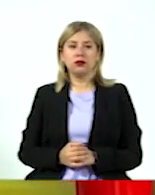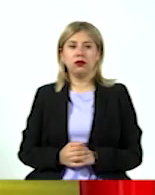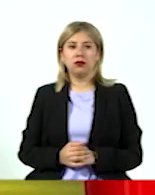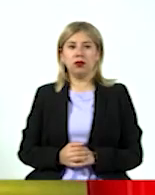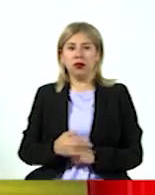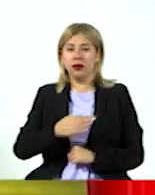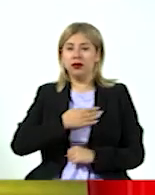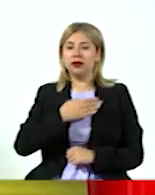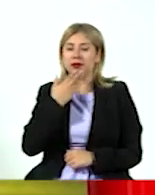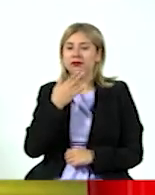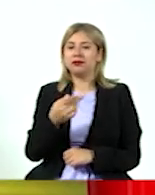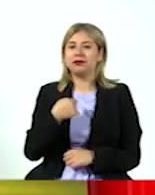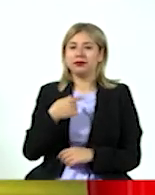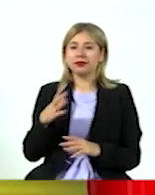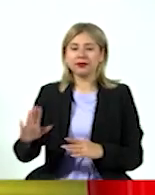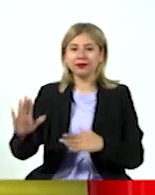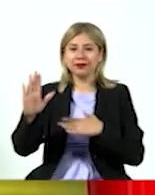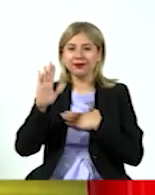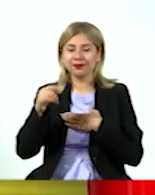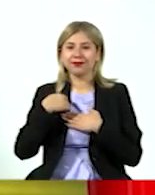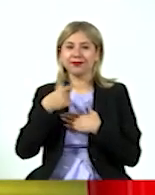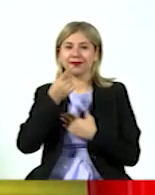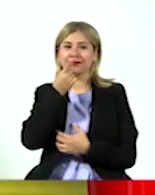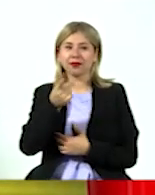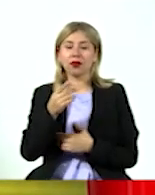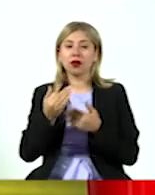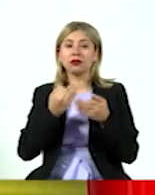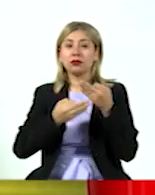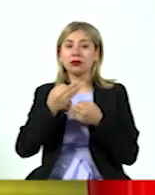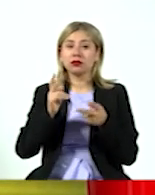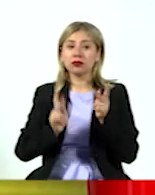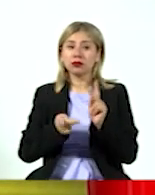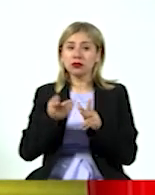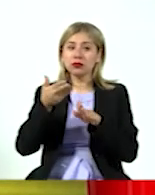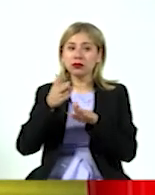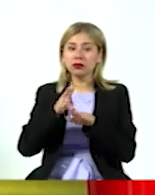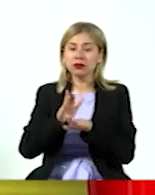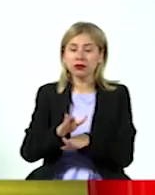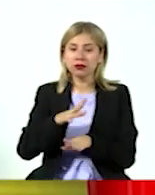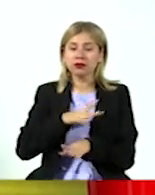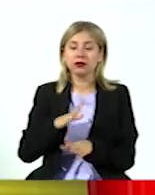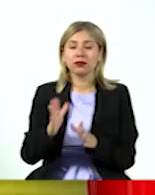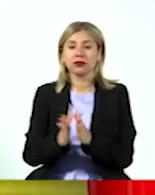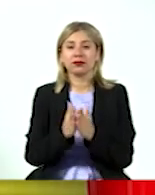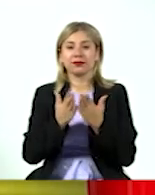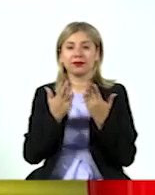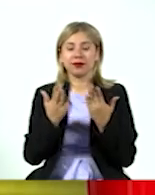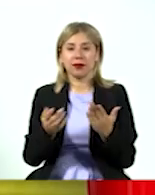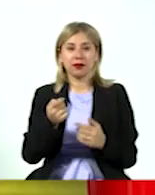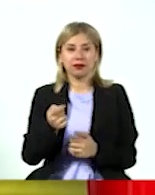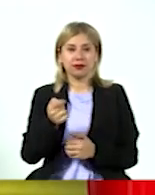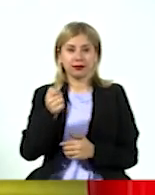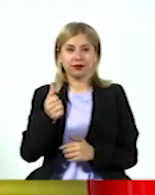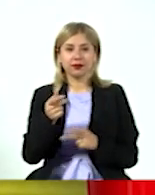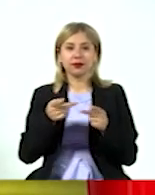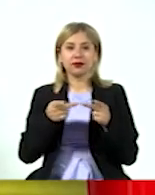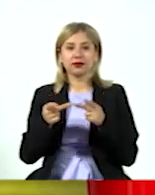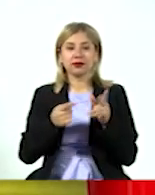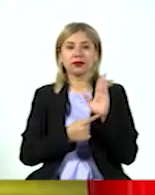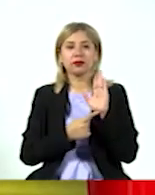Bueno, lo prometido es deuda. Hoy en Finanzas para Todos vamos a platicar acerca de esta primera edición, ese primer libro,